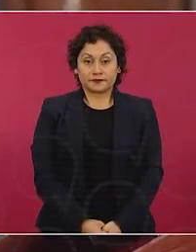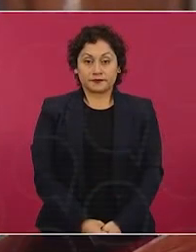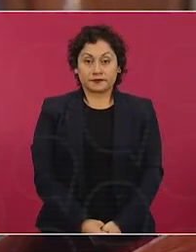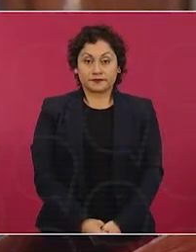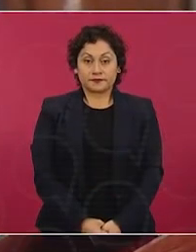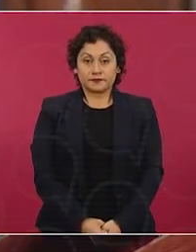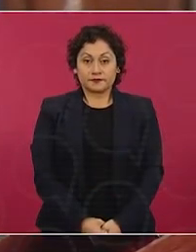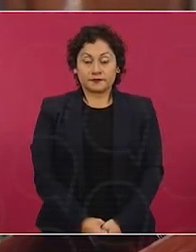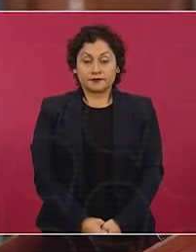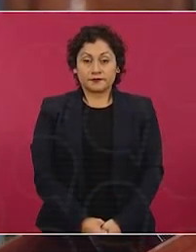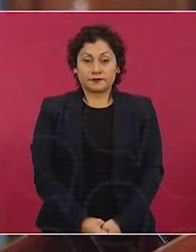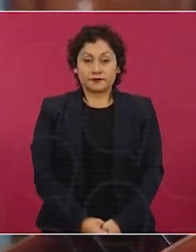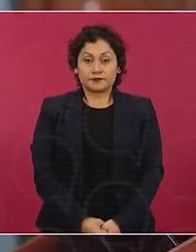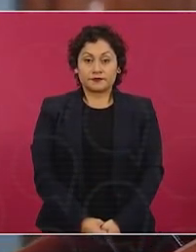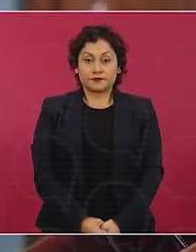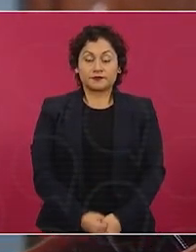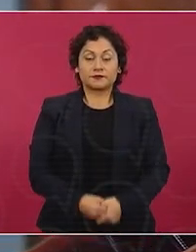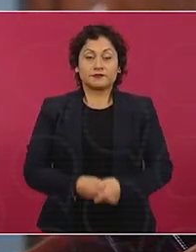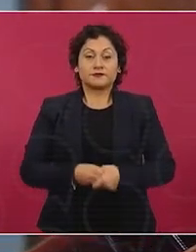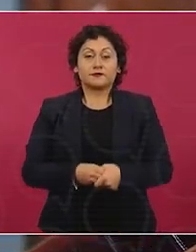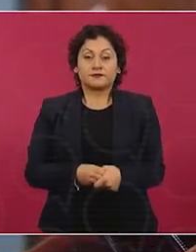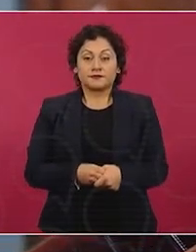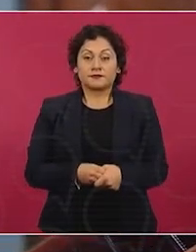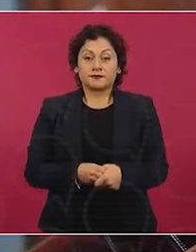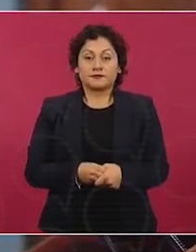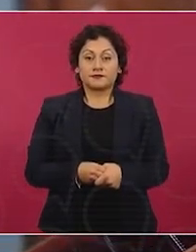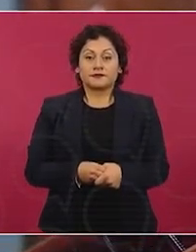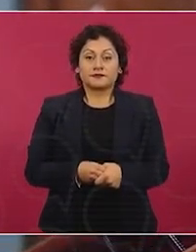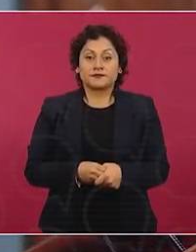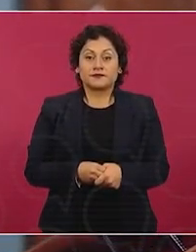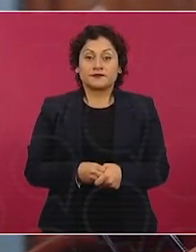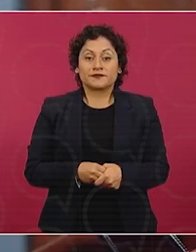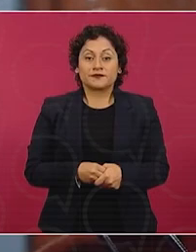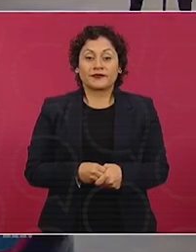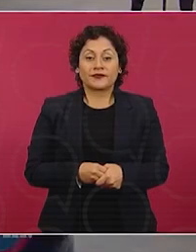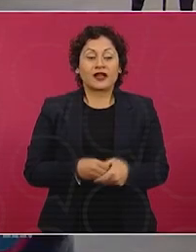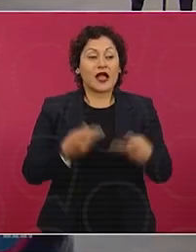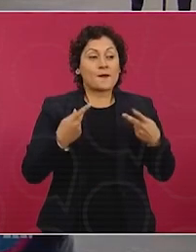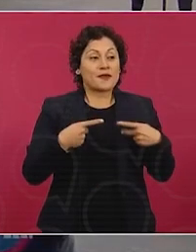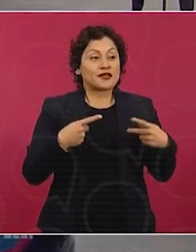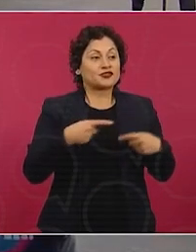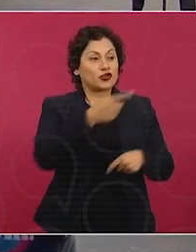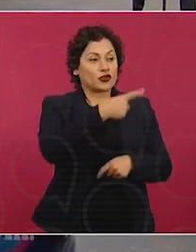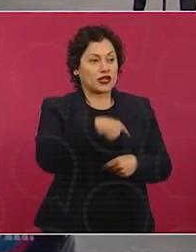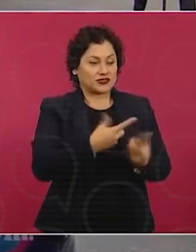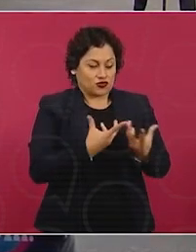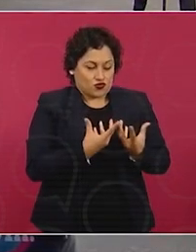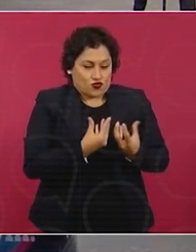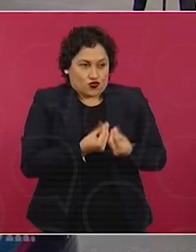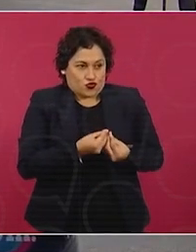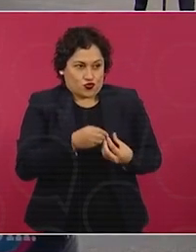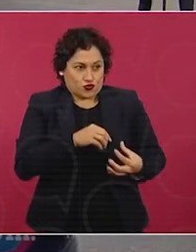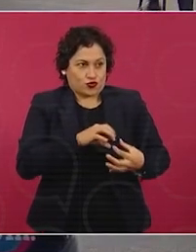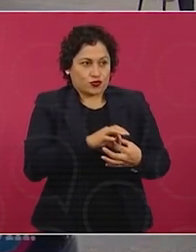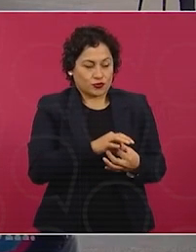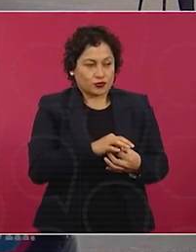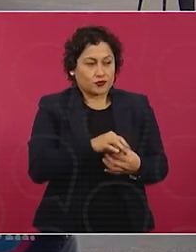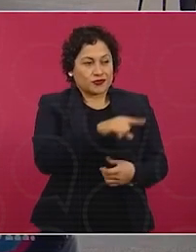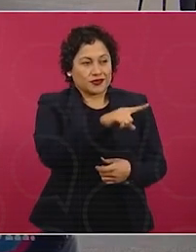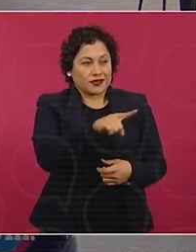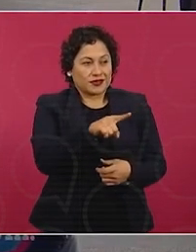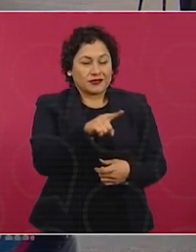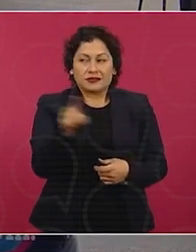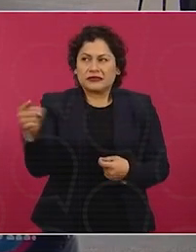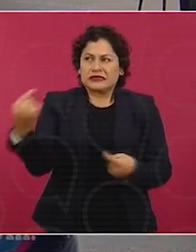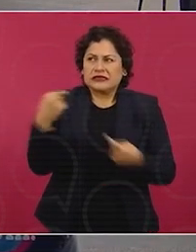Y se enojan mucho los simpatizantes nuestros, yo les diría que no se enojen, que no se enojen,